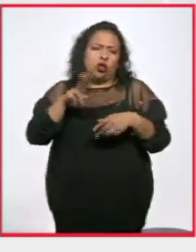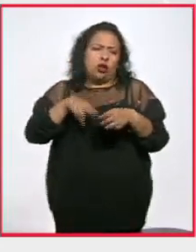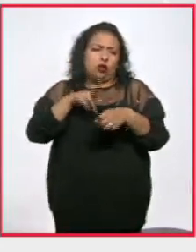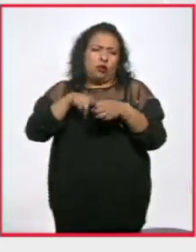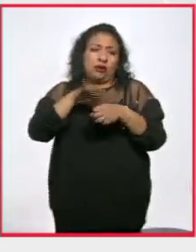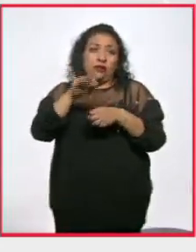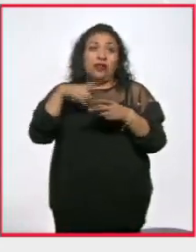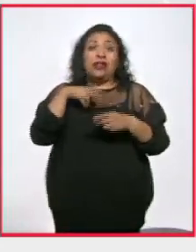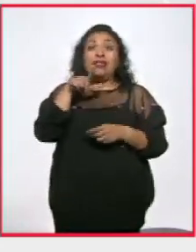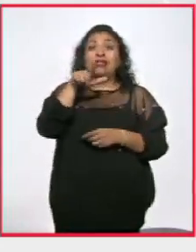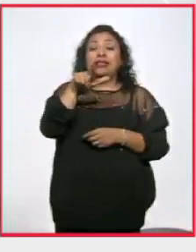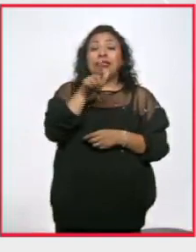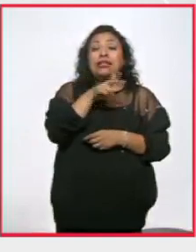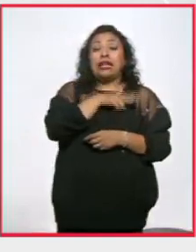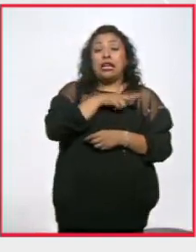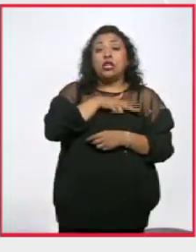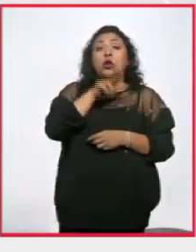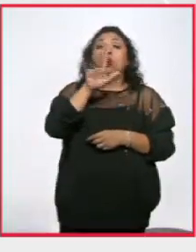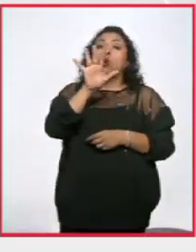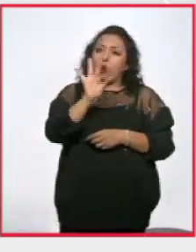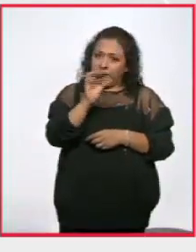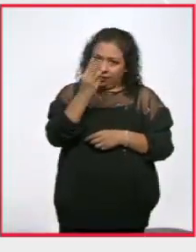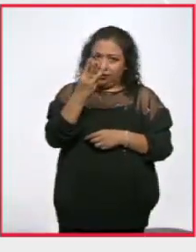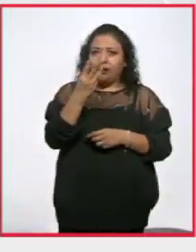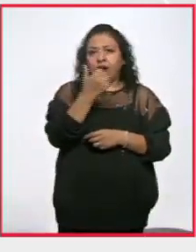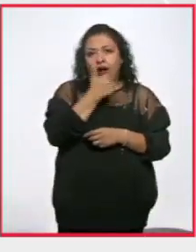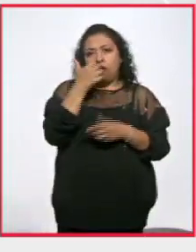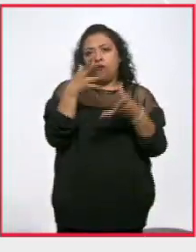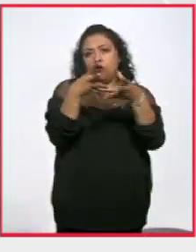17 heridos y los 43 desaparecidos.